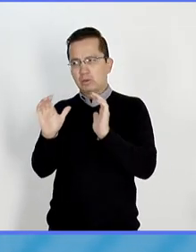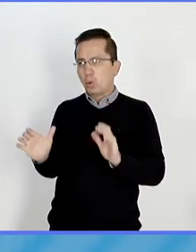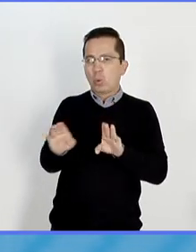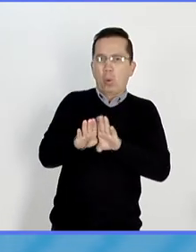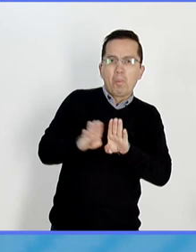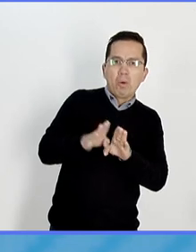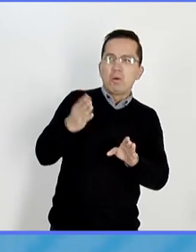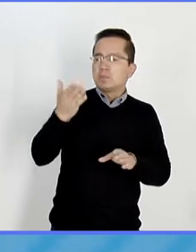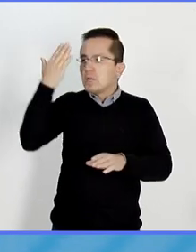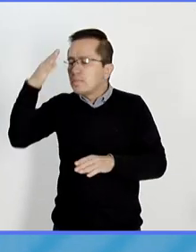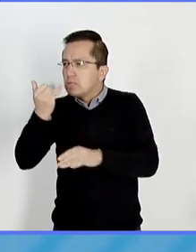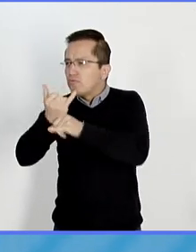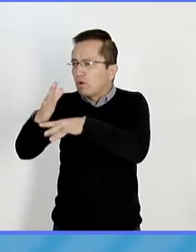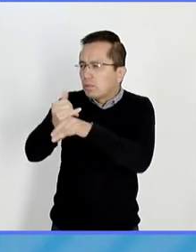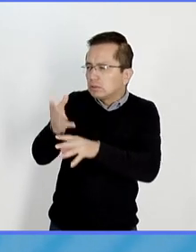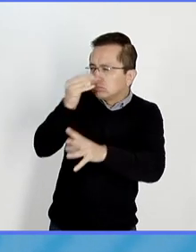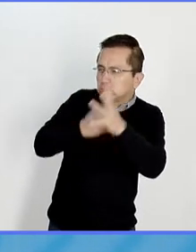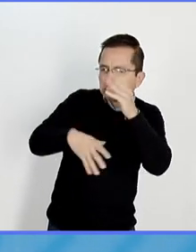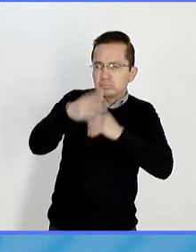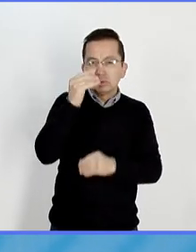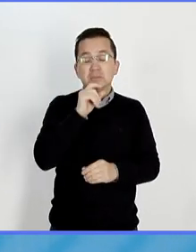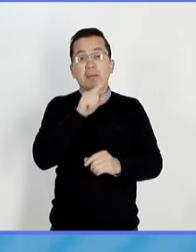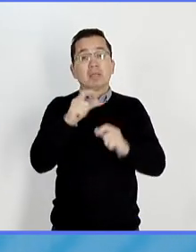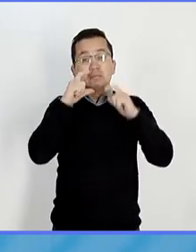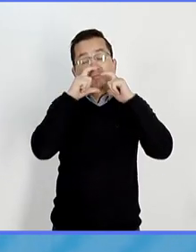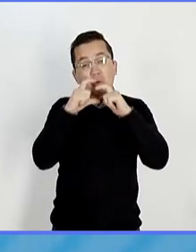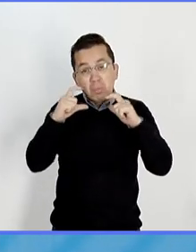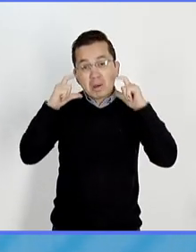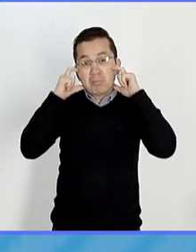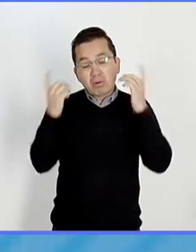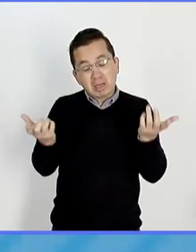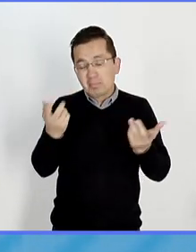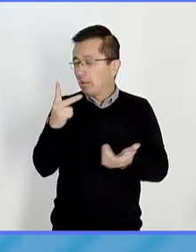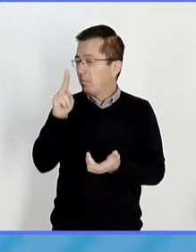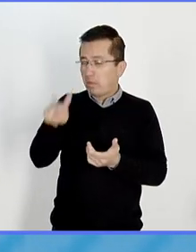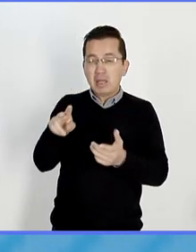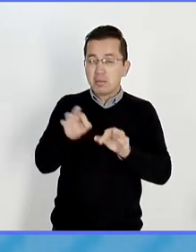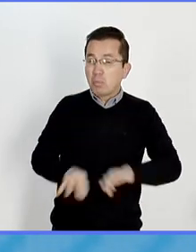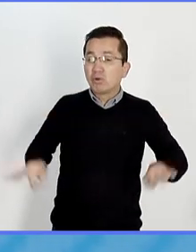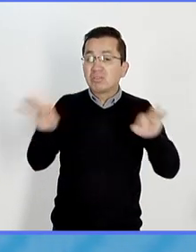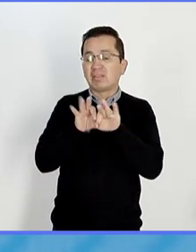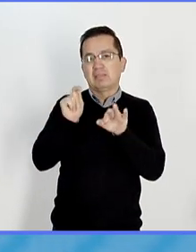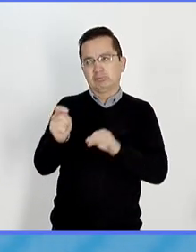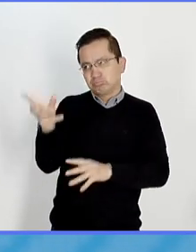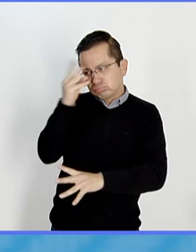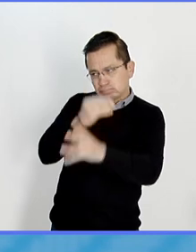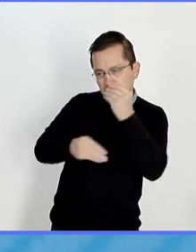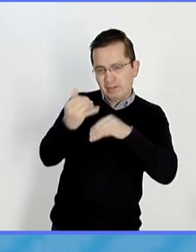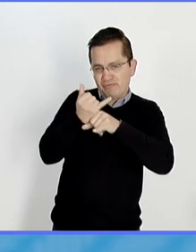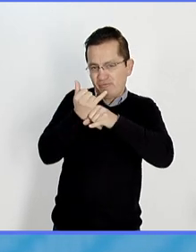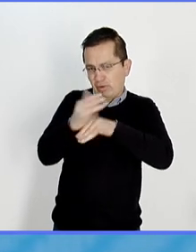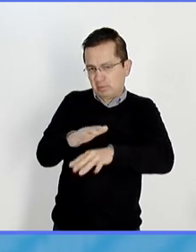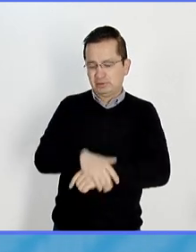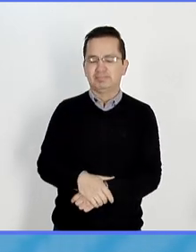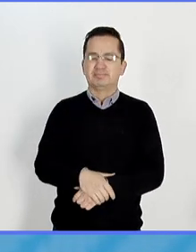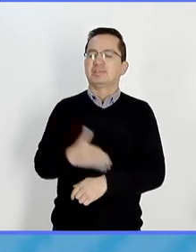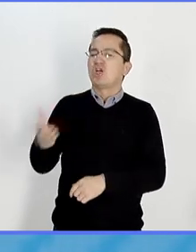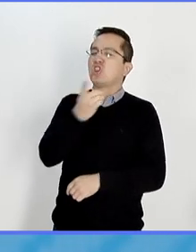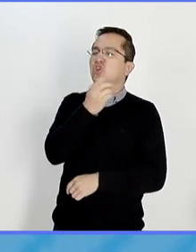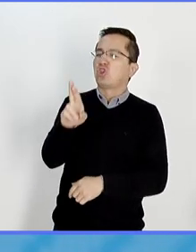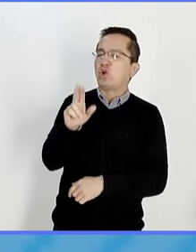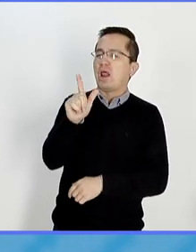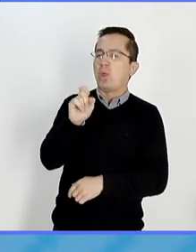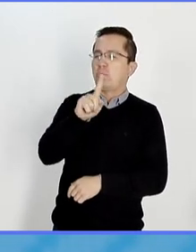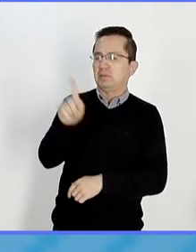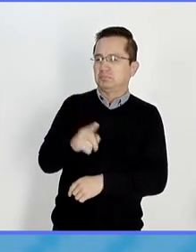cubrebocas de herramienta. Es la herramienta principal o la primera, es la información. Doctora Susana López Charretón, me da muchísimo gusto saludarla de nueva cuenta.